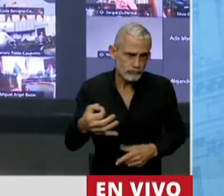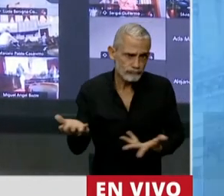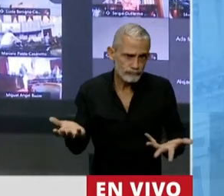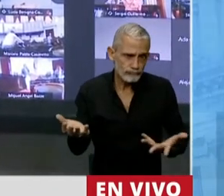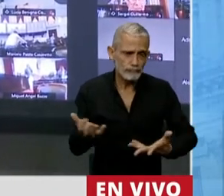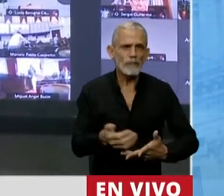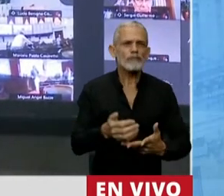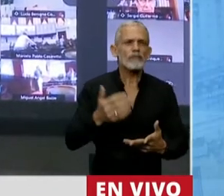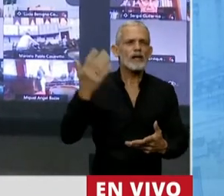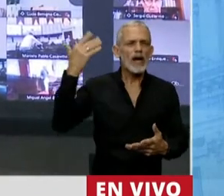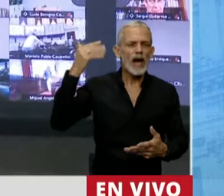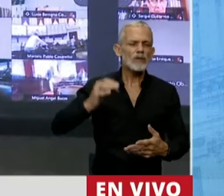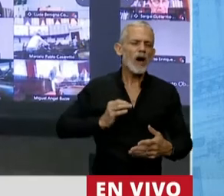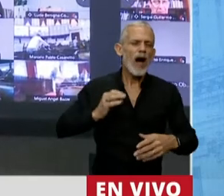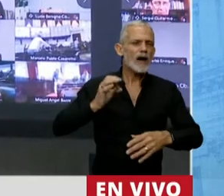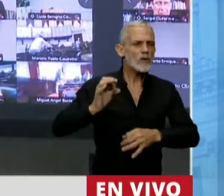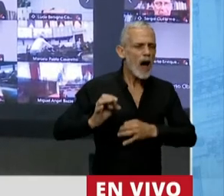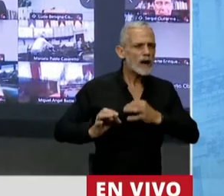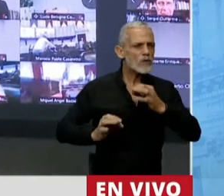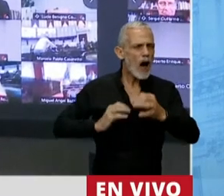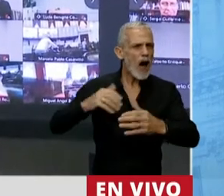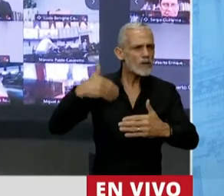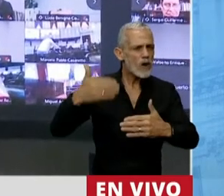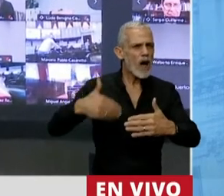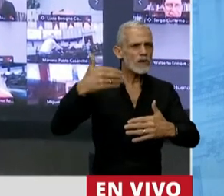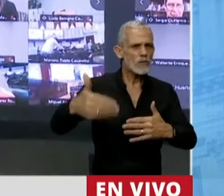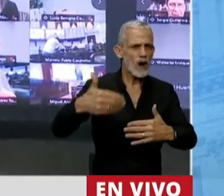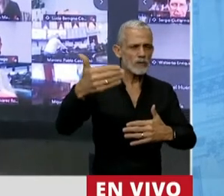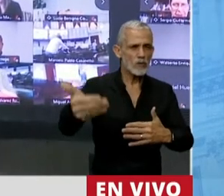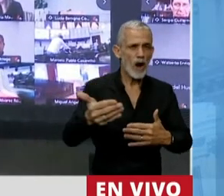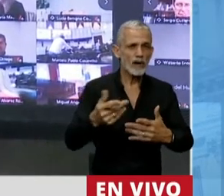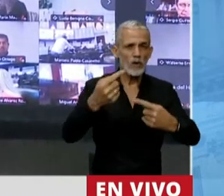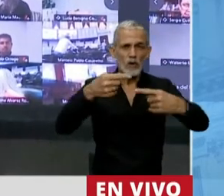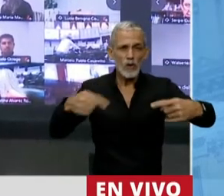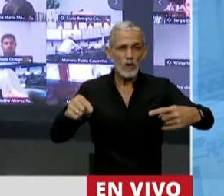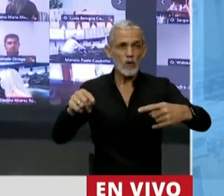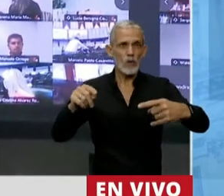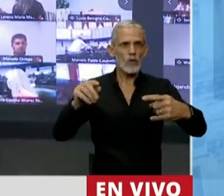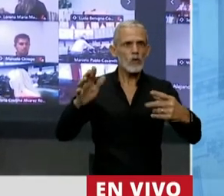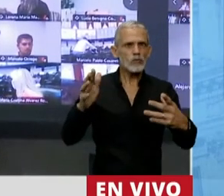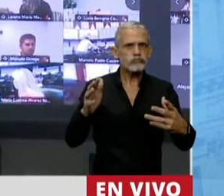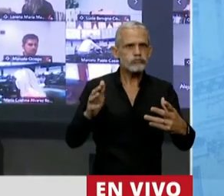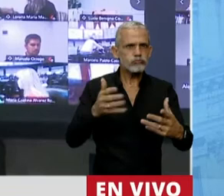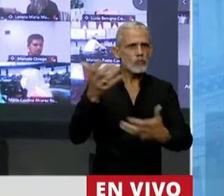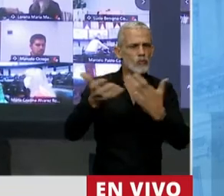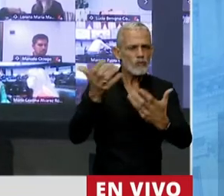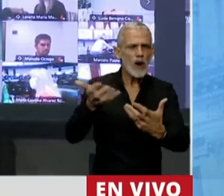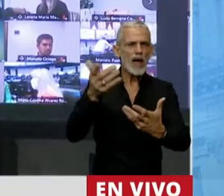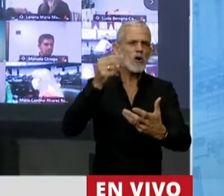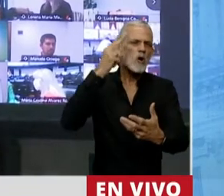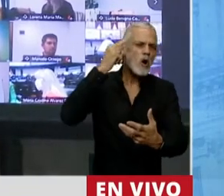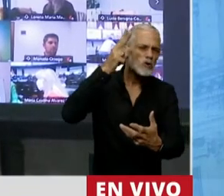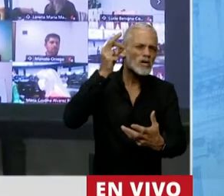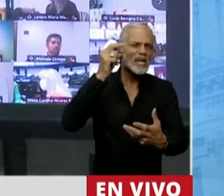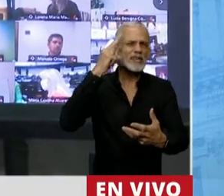Mientras se ampliaban año a año los recursos en extinción y se apagaban más eficazmente el 80 o el